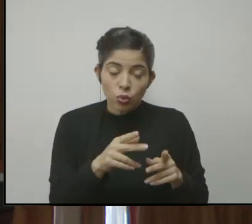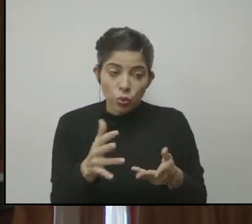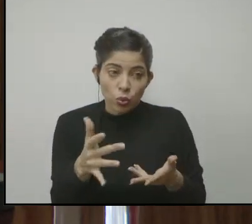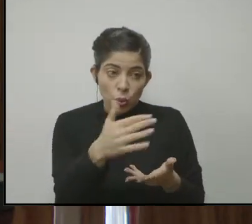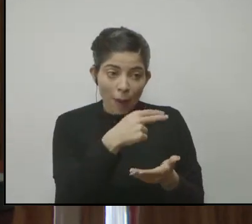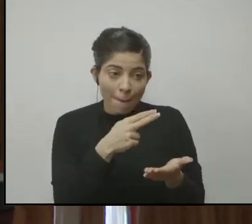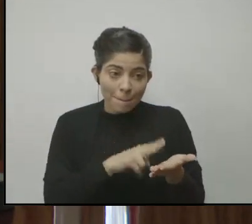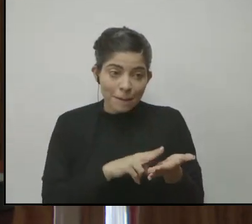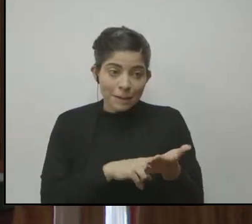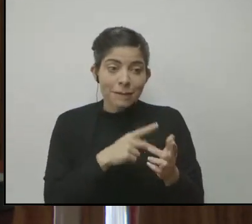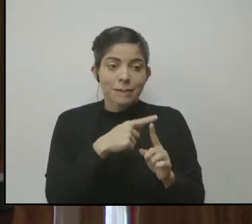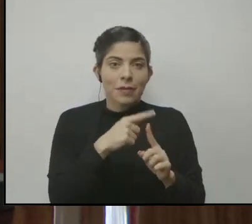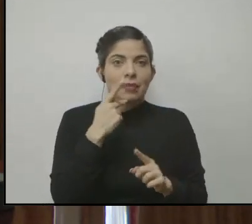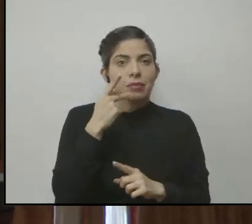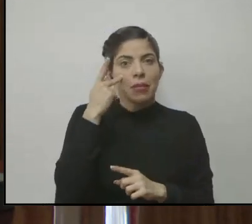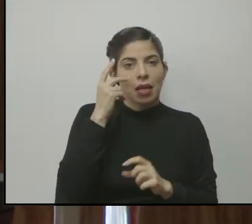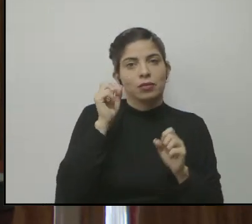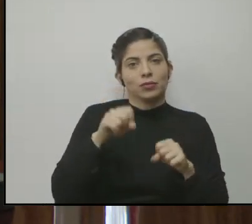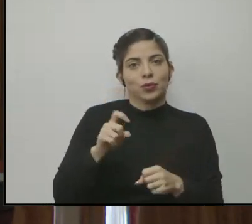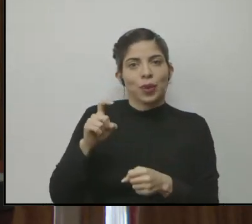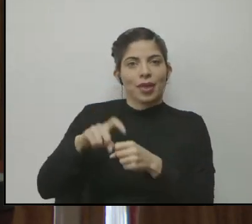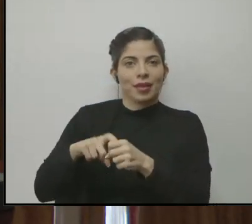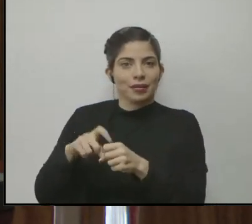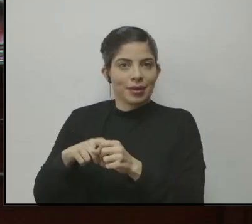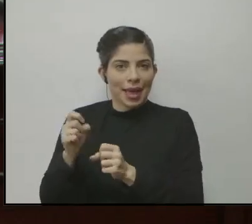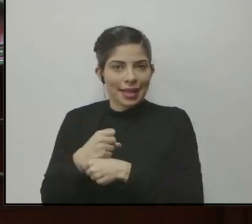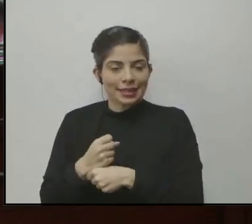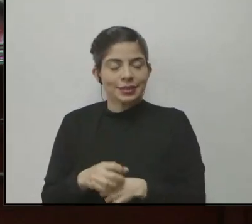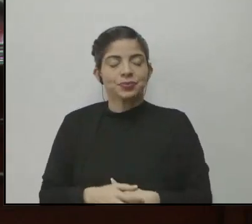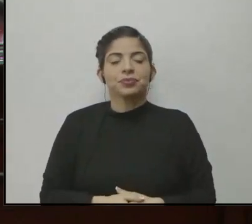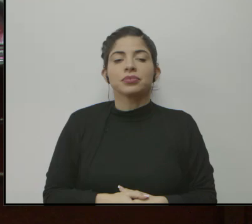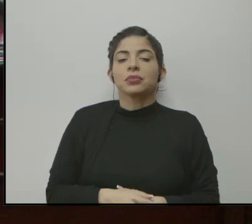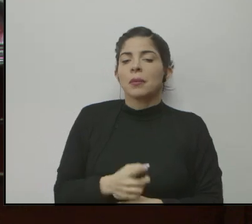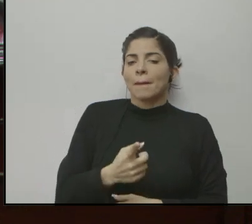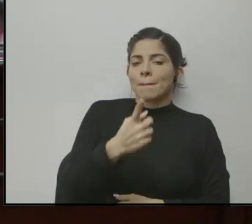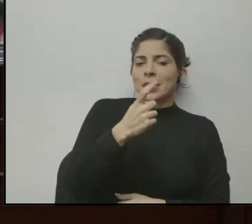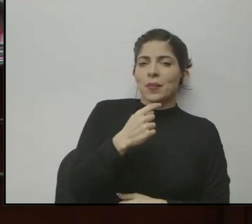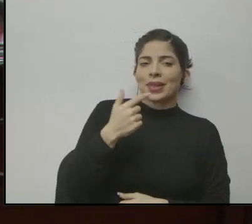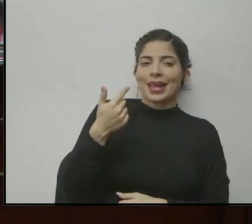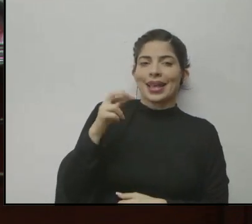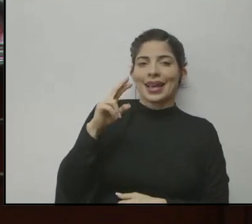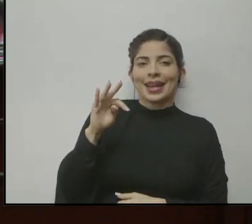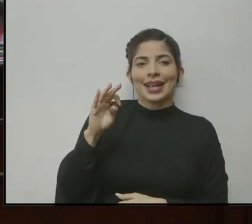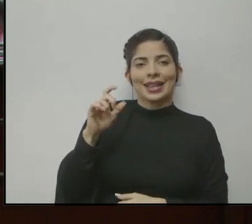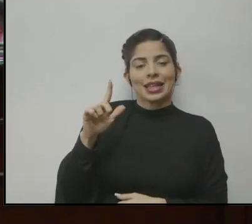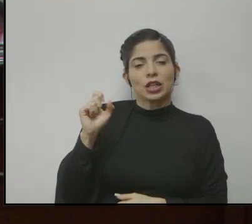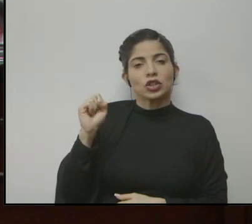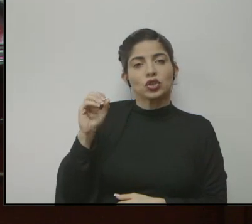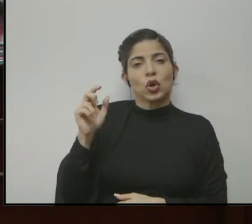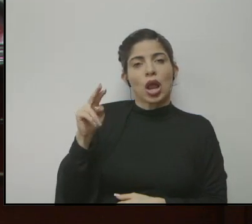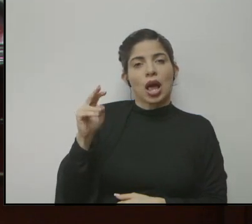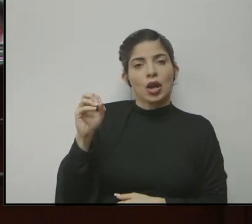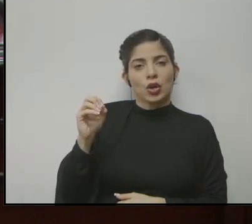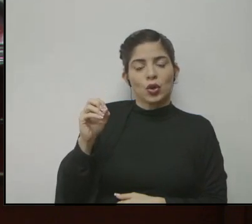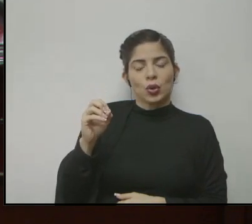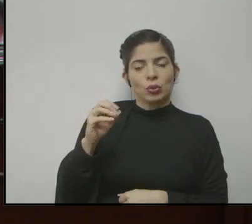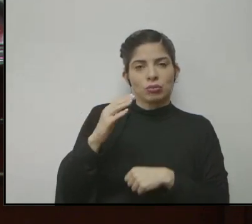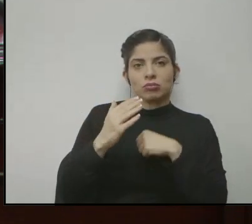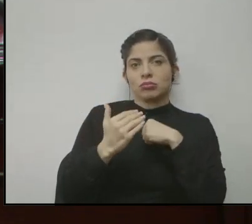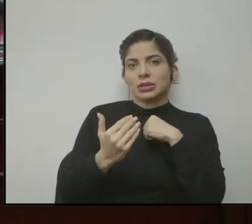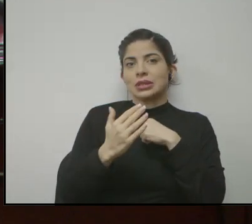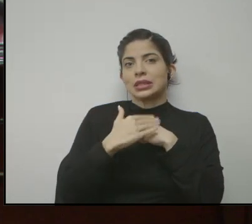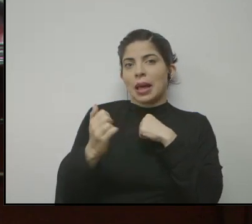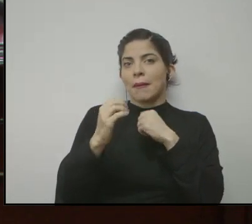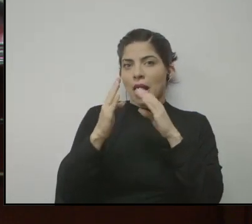matrícula, pero los padres de familia de hacerla. consulta y dice doña Gretel Solano y nos llama la atención,